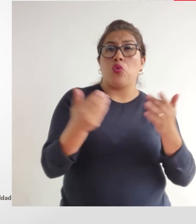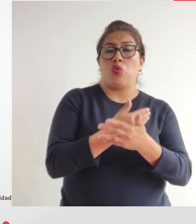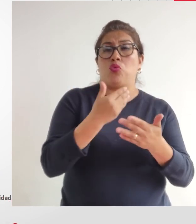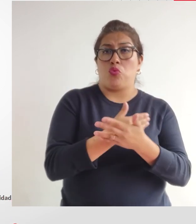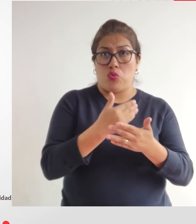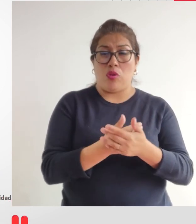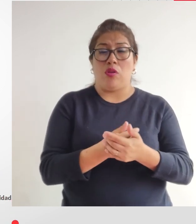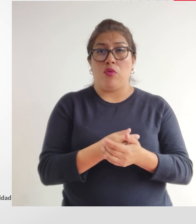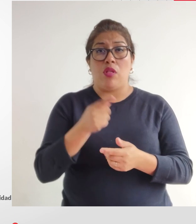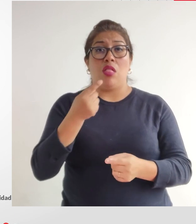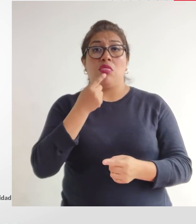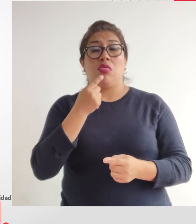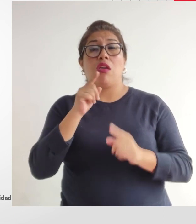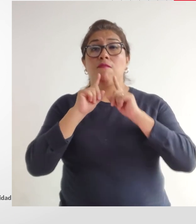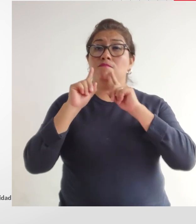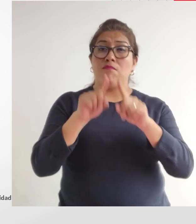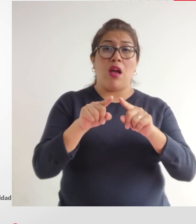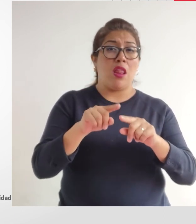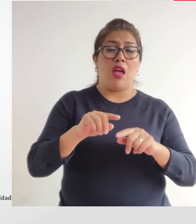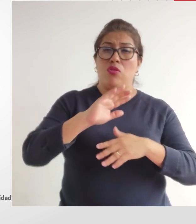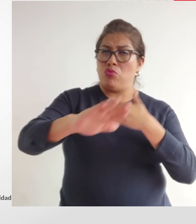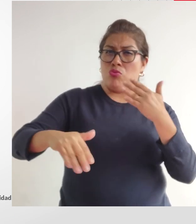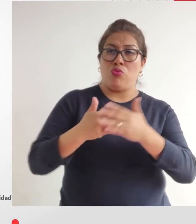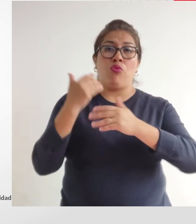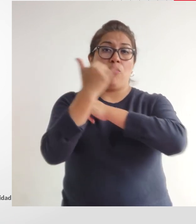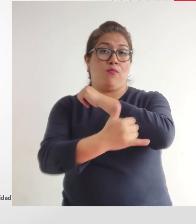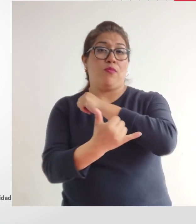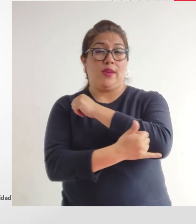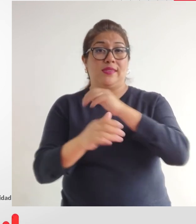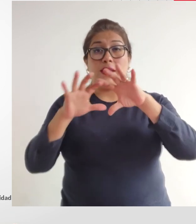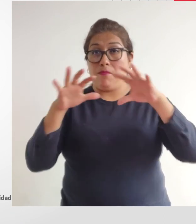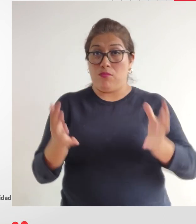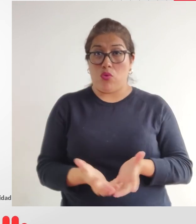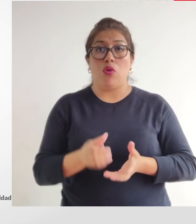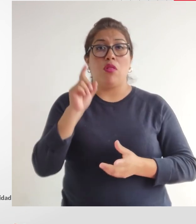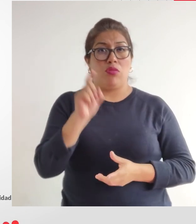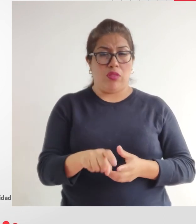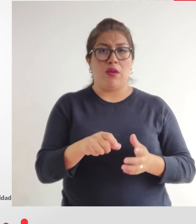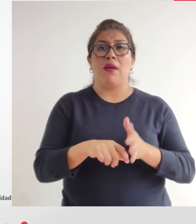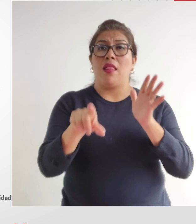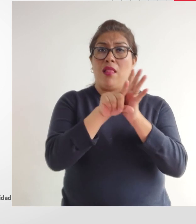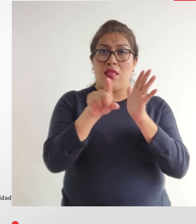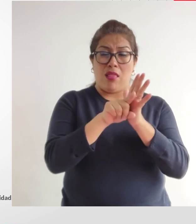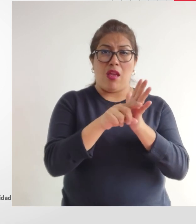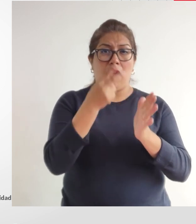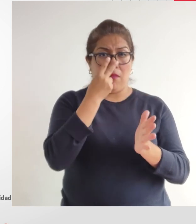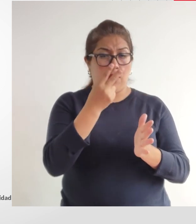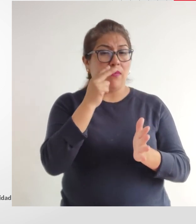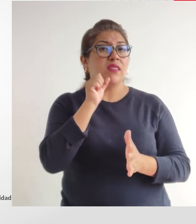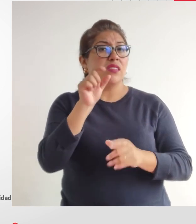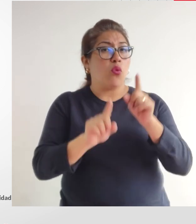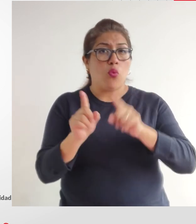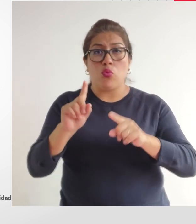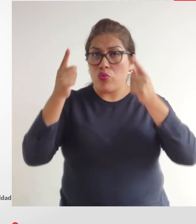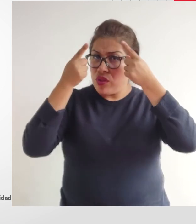derechos y manda a todos los países del mundo a derogar todas las leyes que no estén de acuerdo